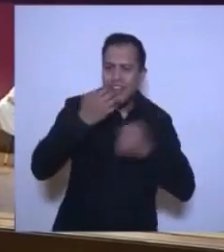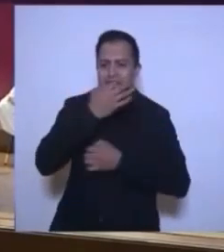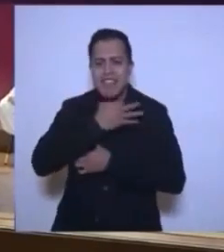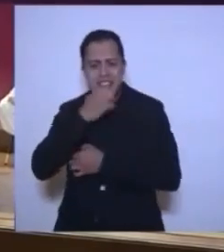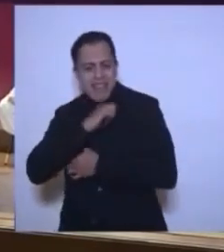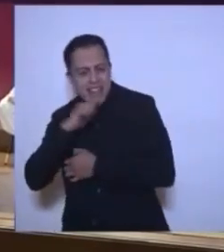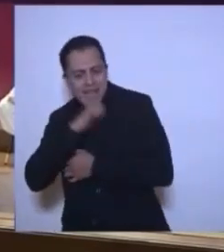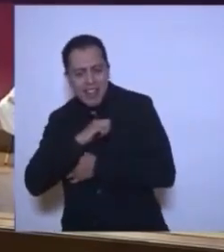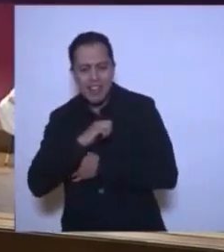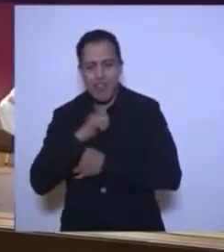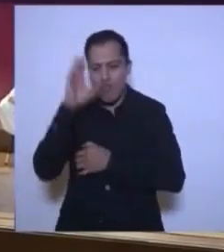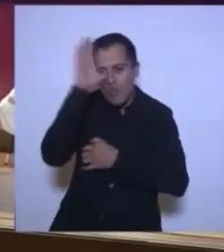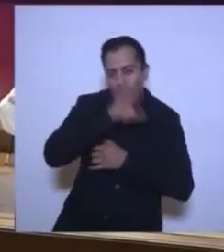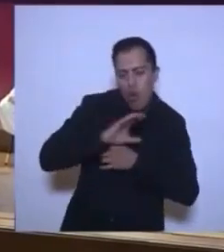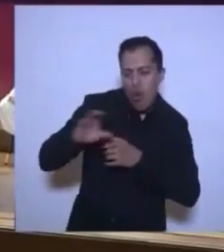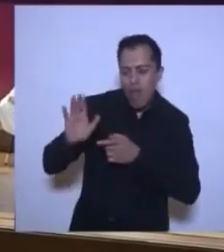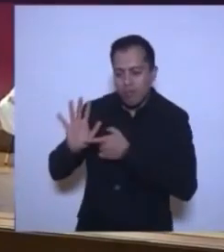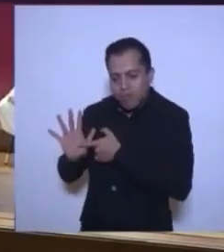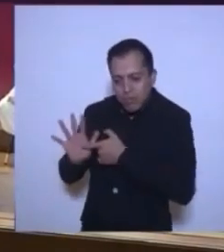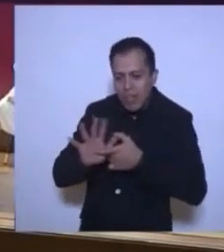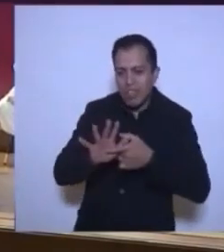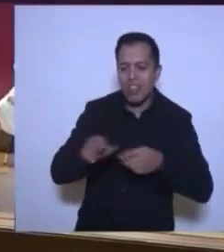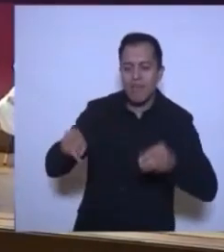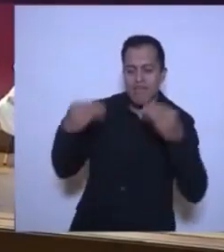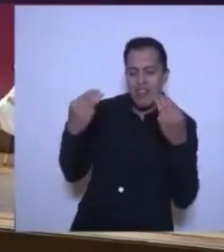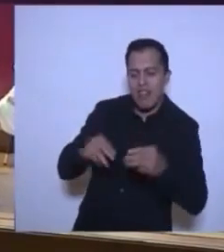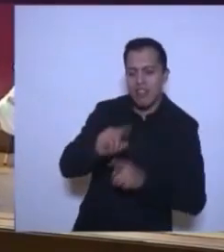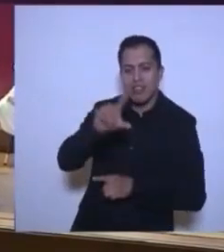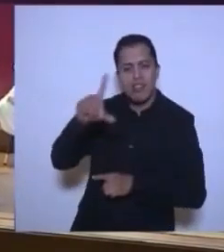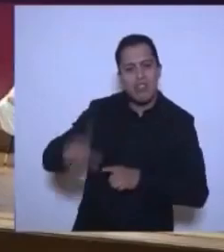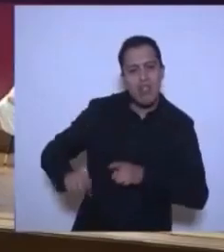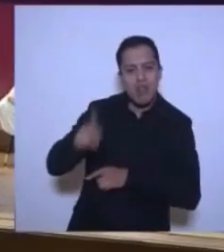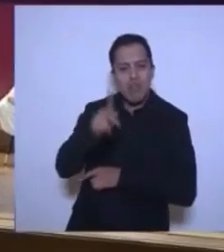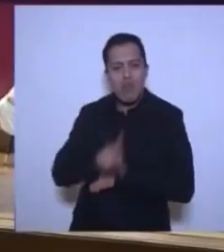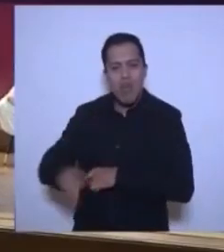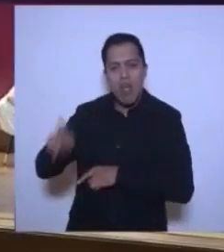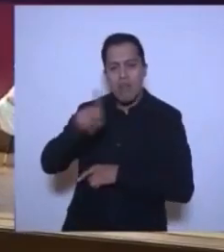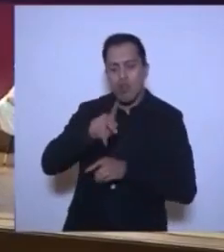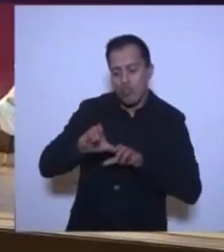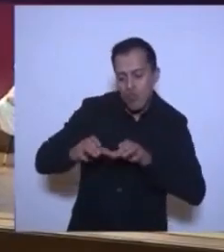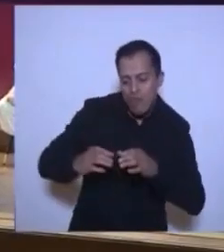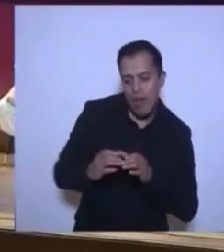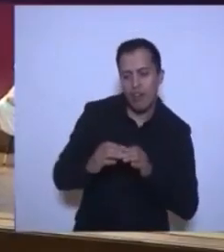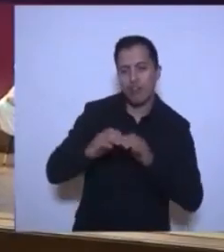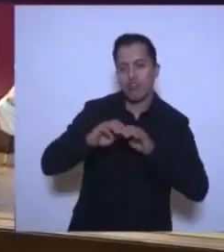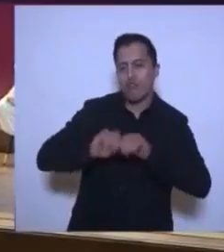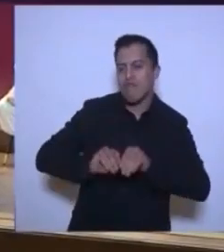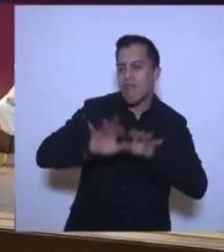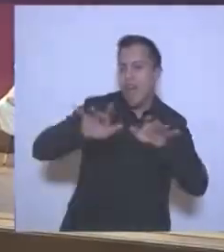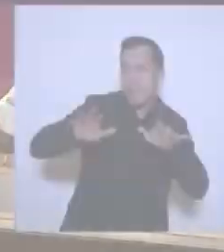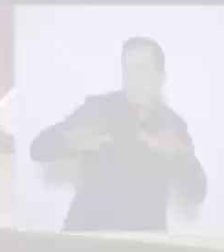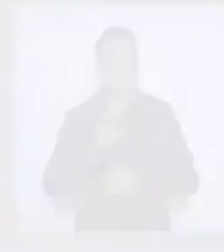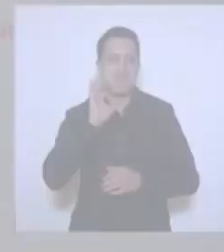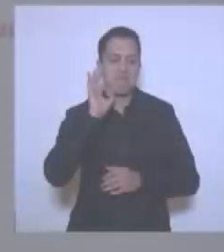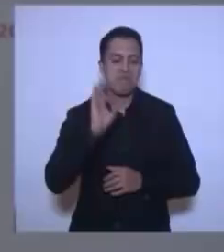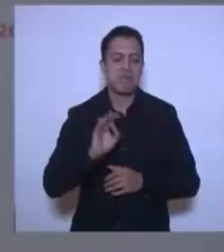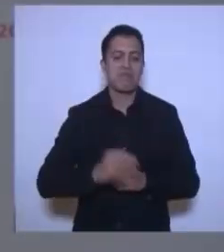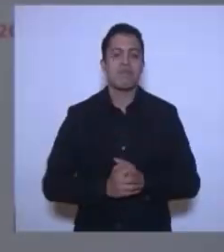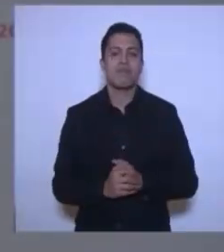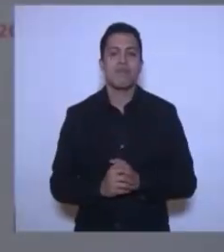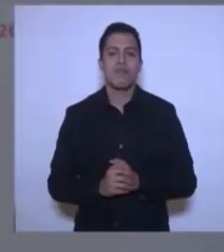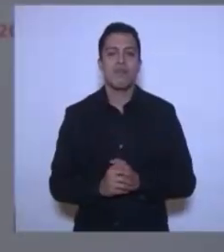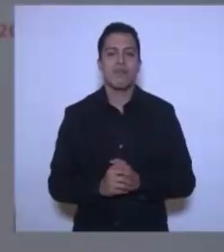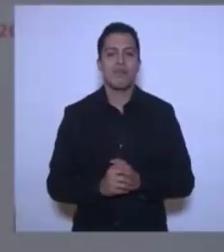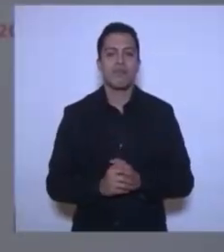expuestas en el Tianguis Nacional de Pueblos y Barrios Mágicos de todo México. Ya